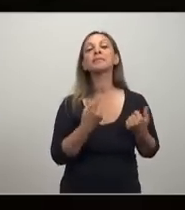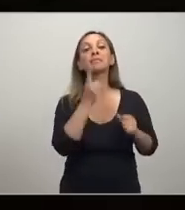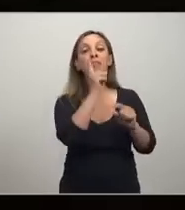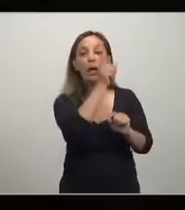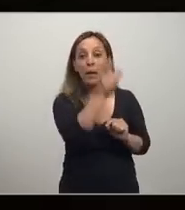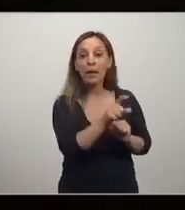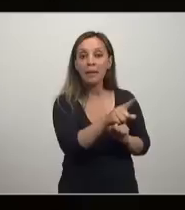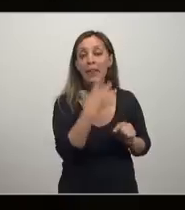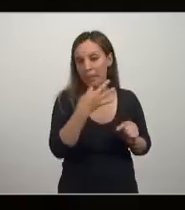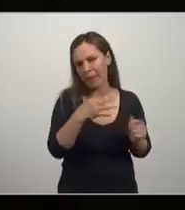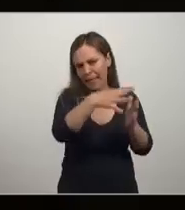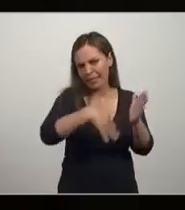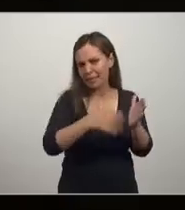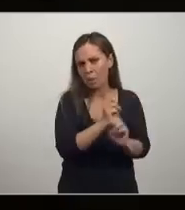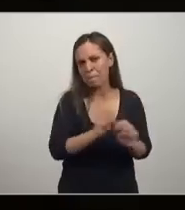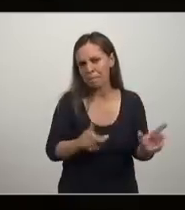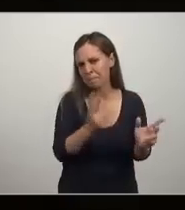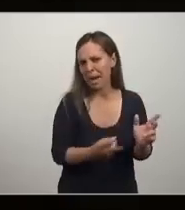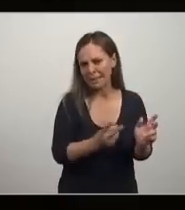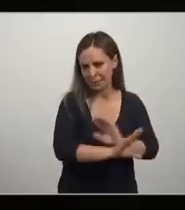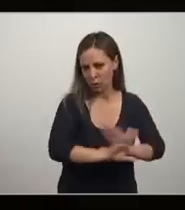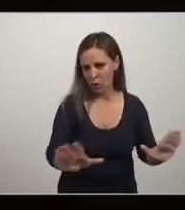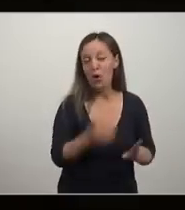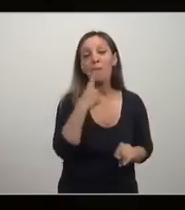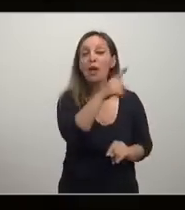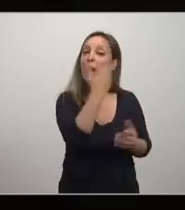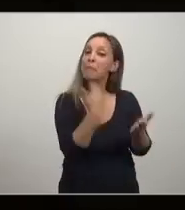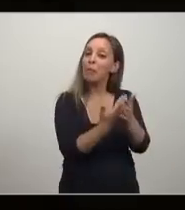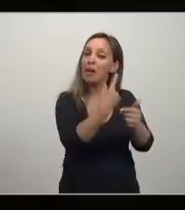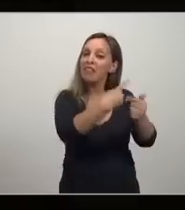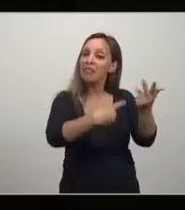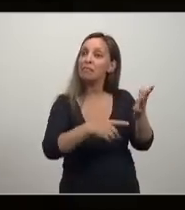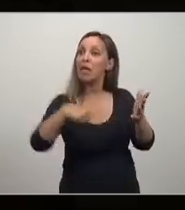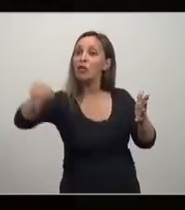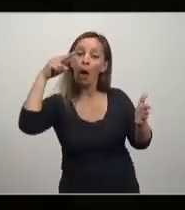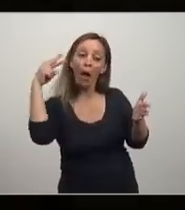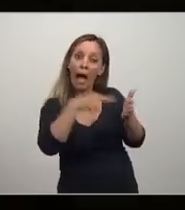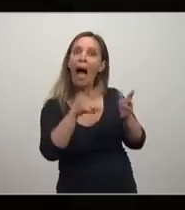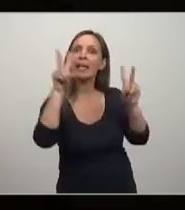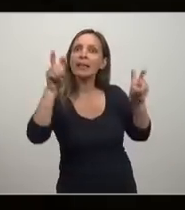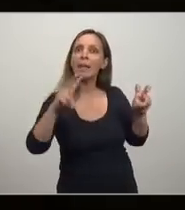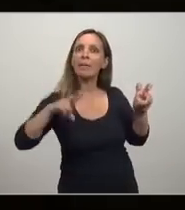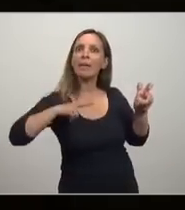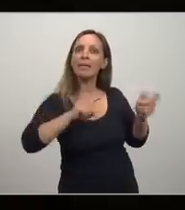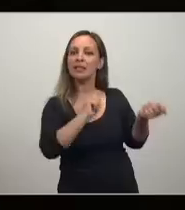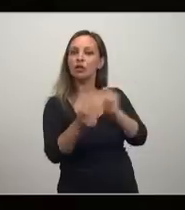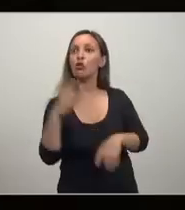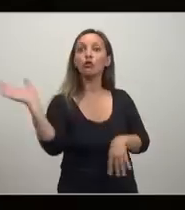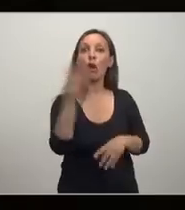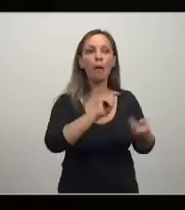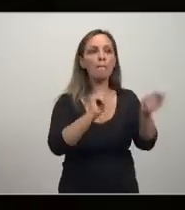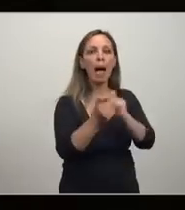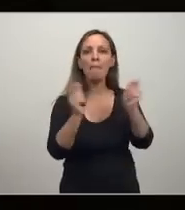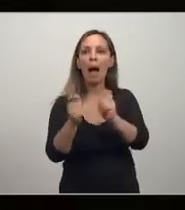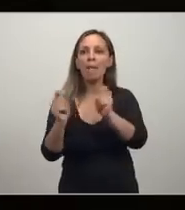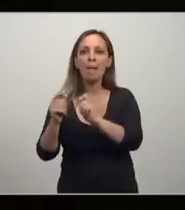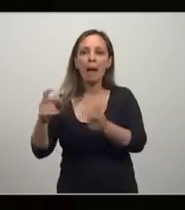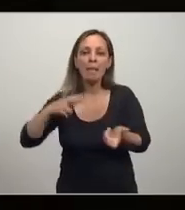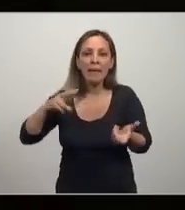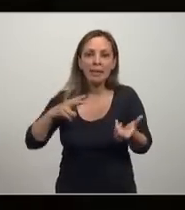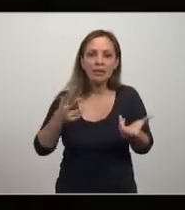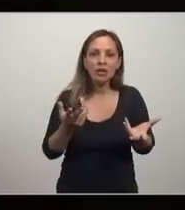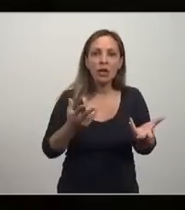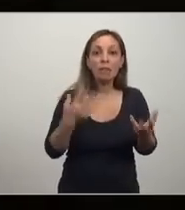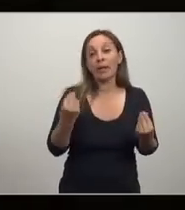el artículo es malísimo por si acaso pero propone varias alternativas se agarraron de la privatización y de ahí todavía ser privatizado para evitar incluso